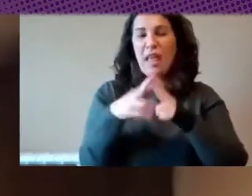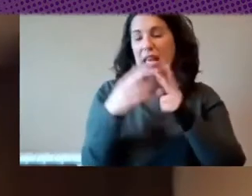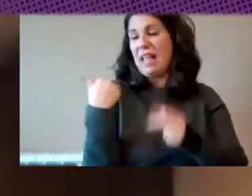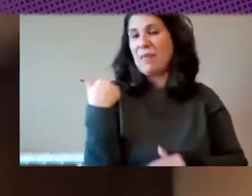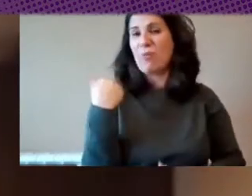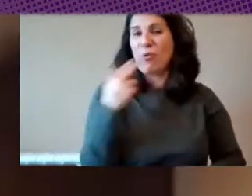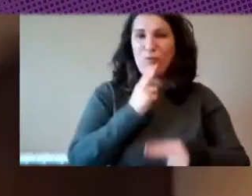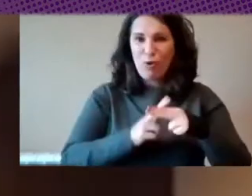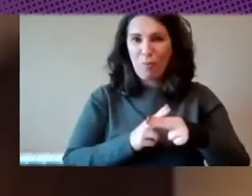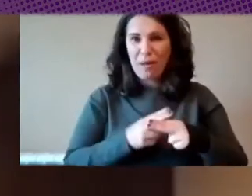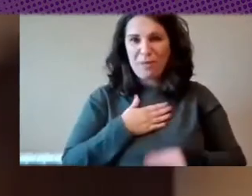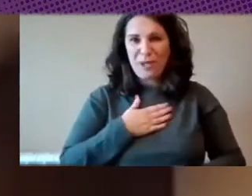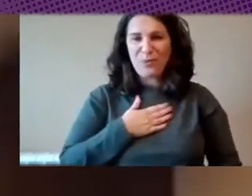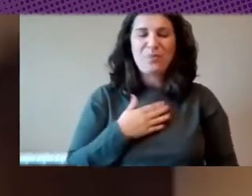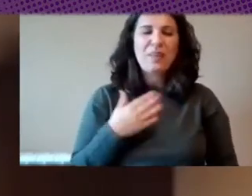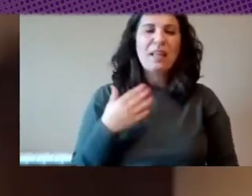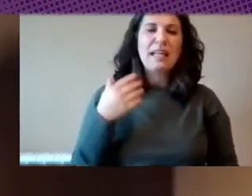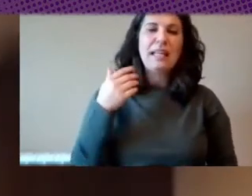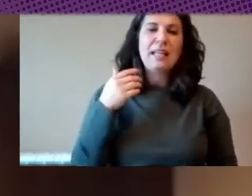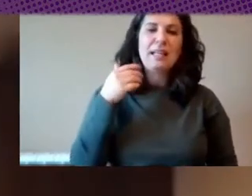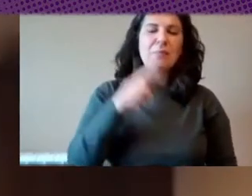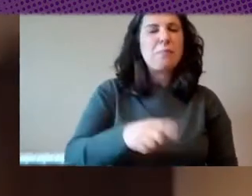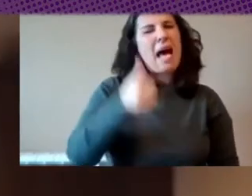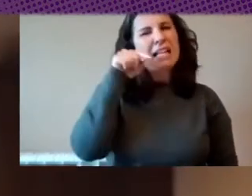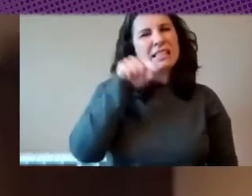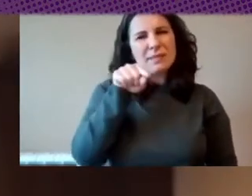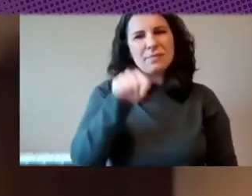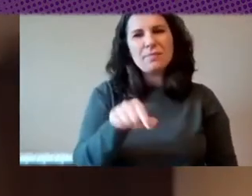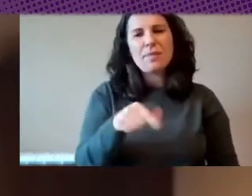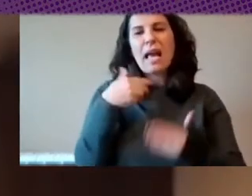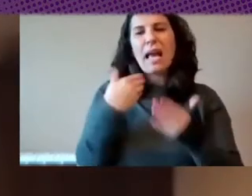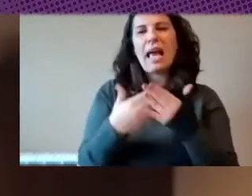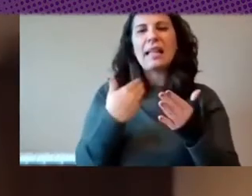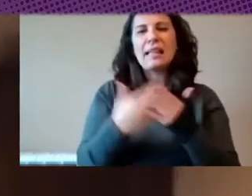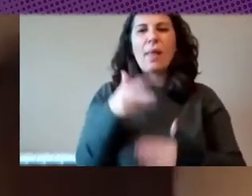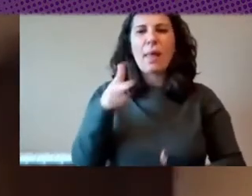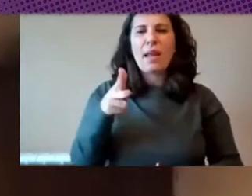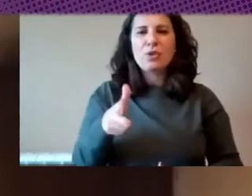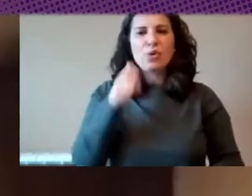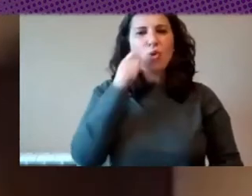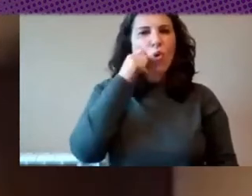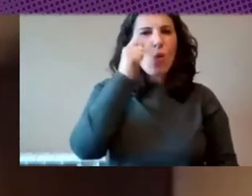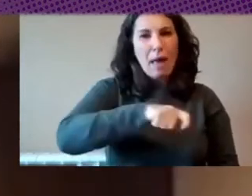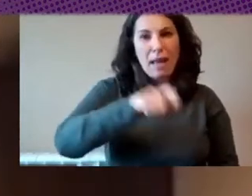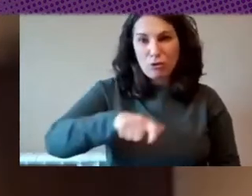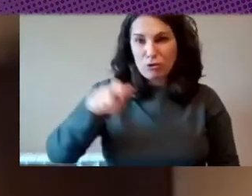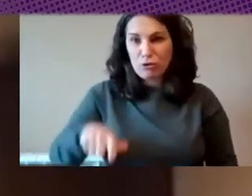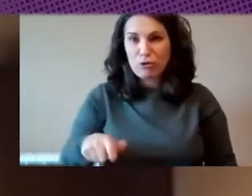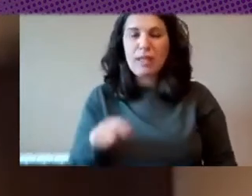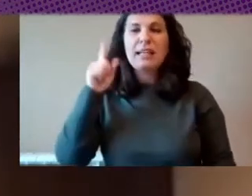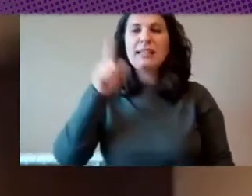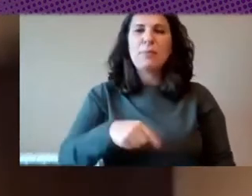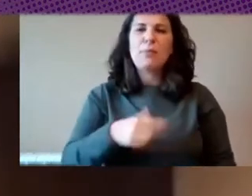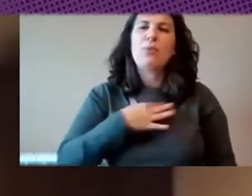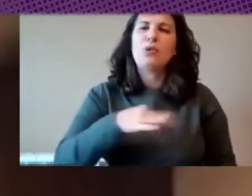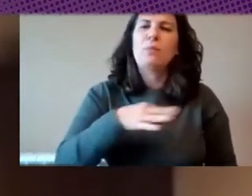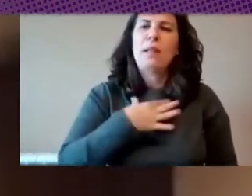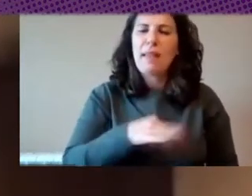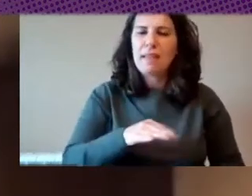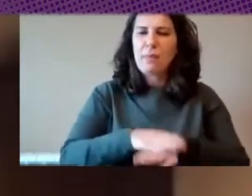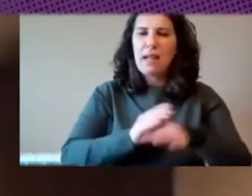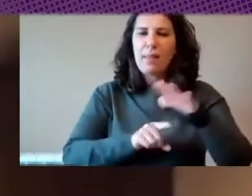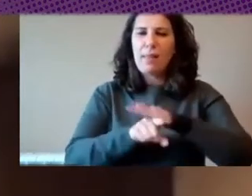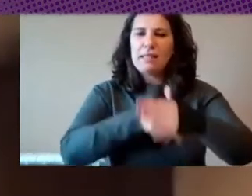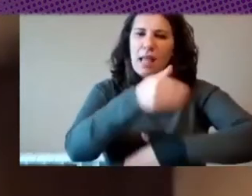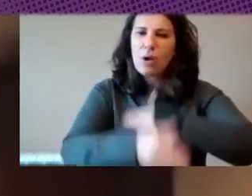poco que esté más abocado a la garantía de los derechos humanos y a las posibilidades de desarrollo